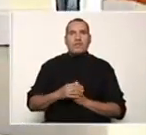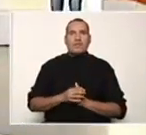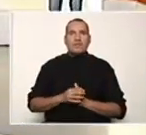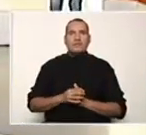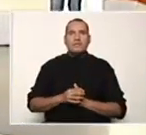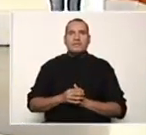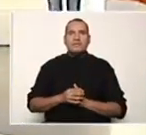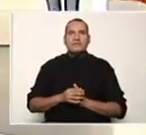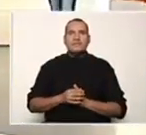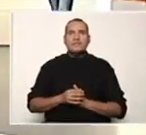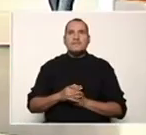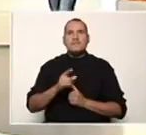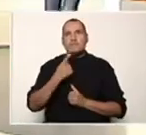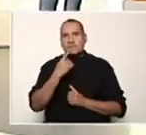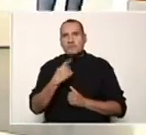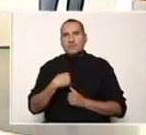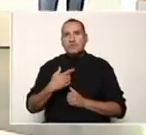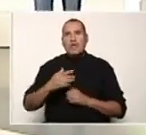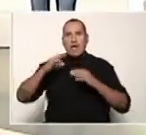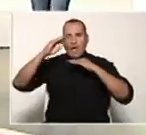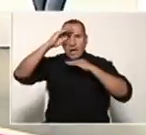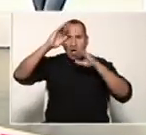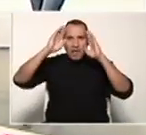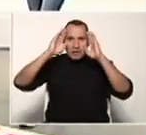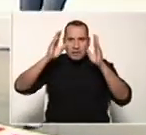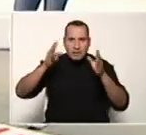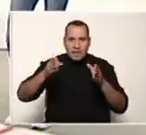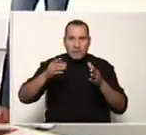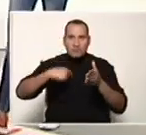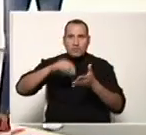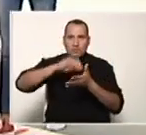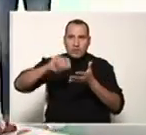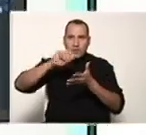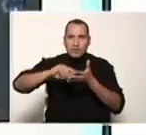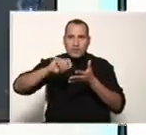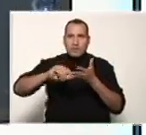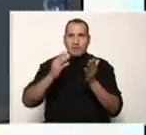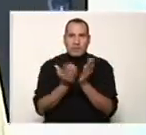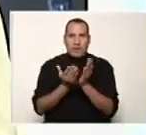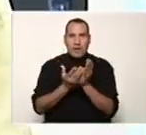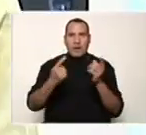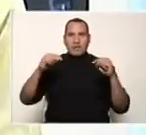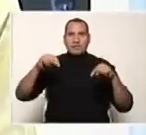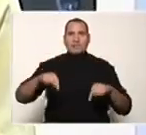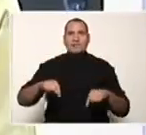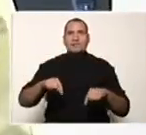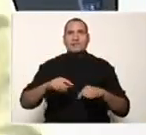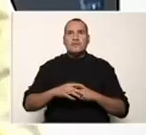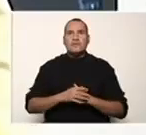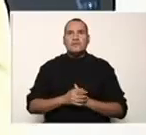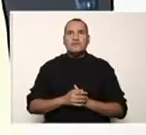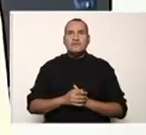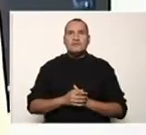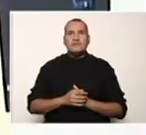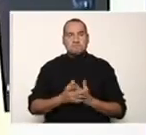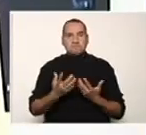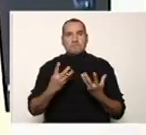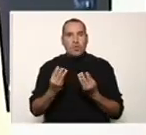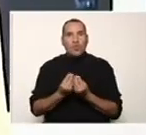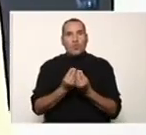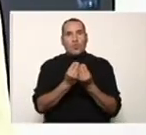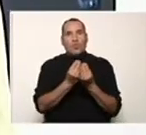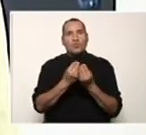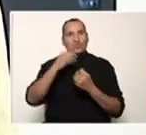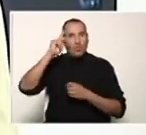decirle a los estudiantes de Educación Media que estén muy atentos en casa a tomar nota de la clase del día de hoy. Por eso recibimos nuevamente a quienes nos han acompañado en otras